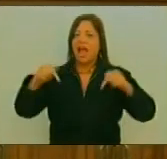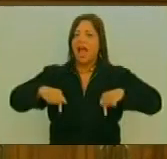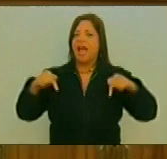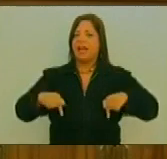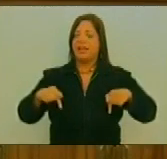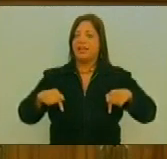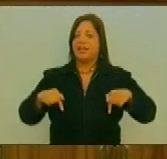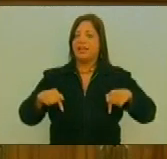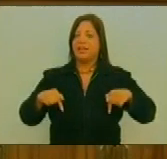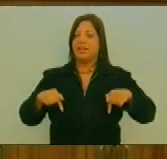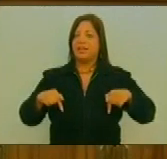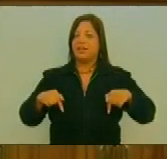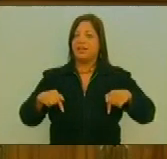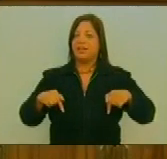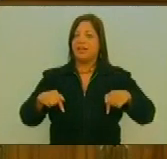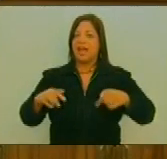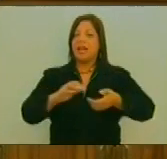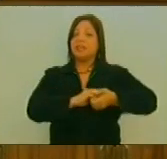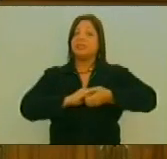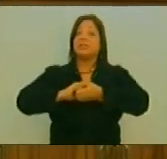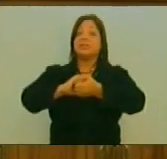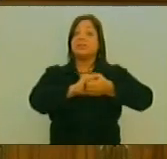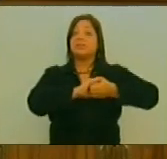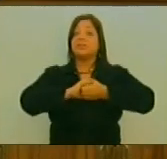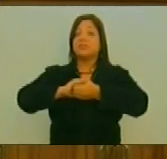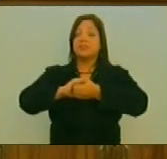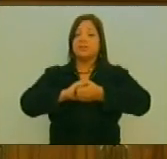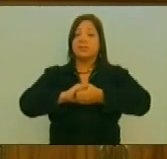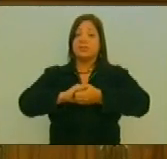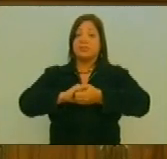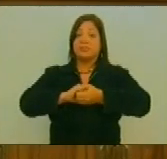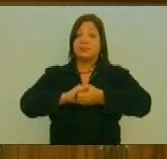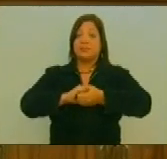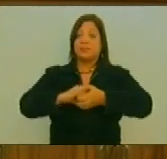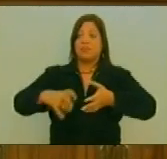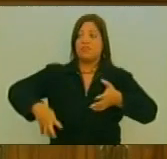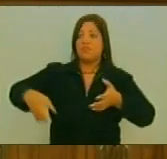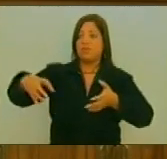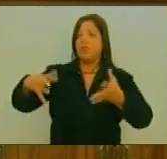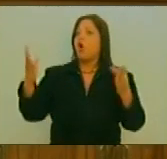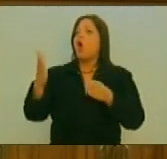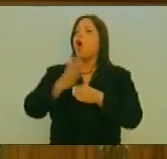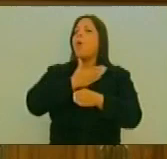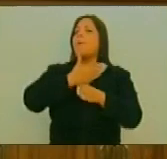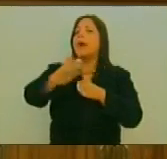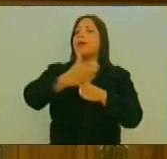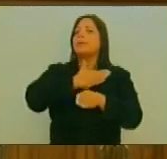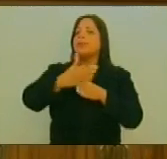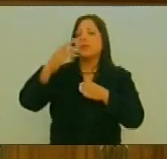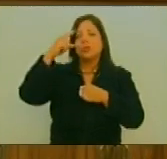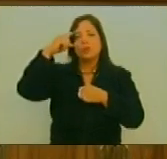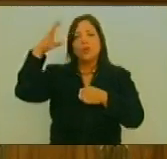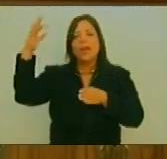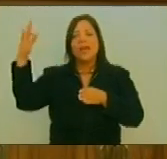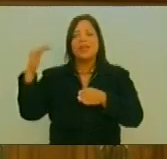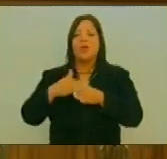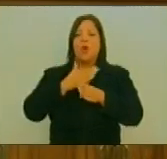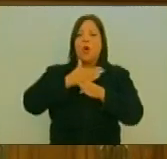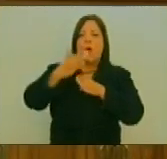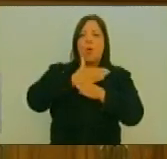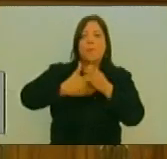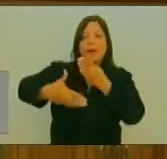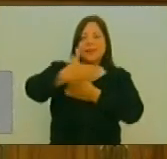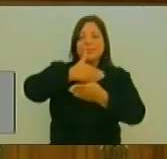Para hacer Solidaridad De la abundancia Sino es Compartir Sueños Compartir